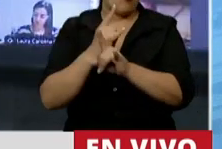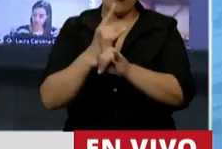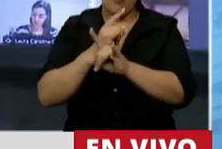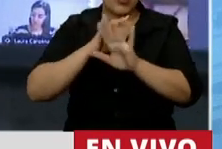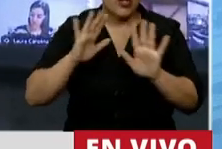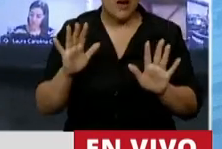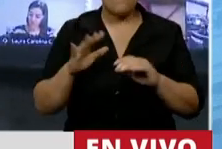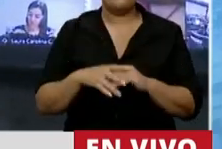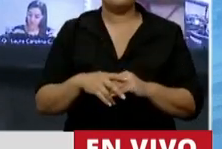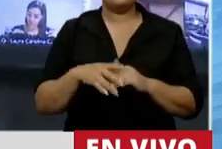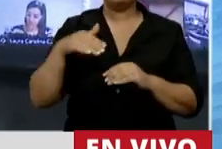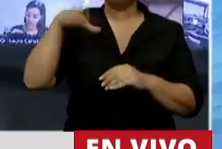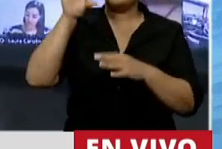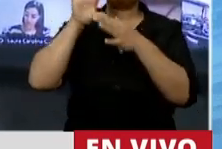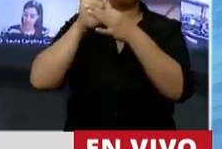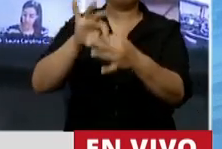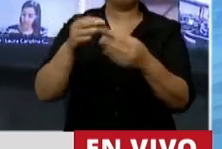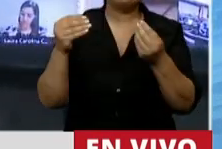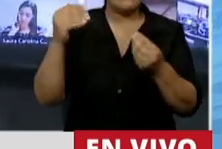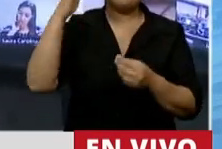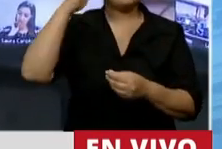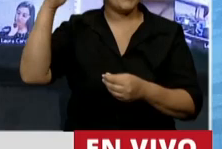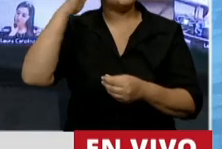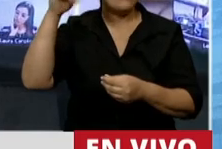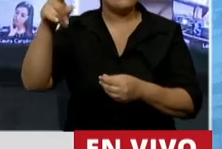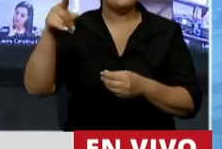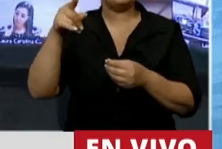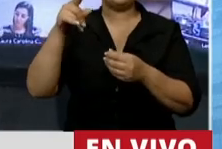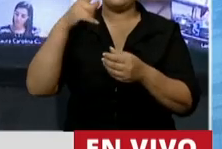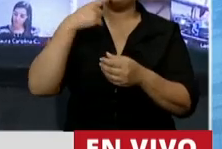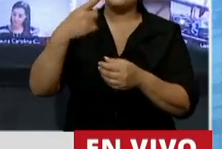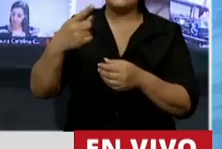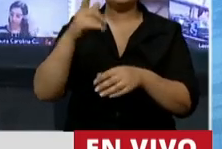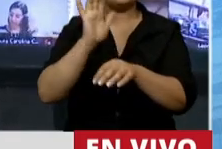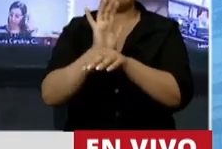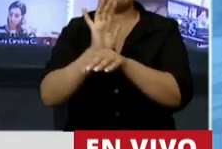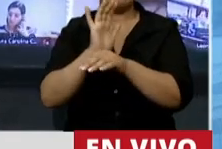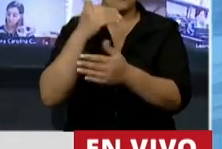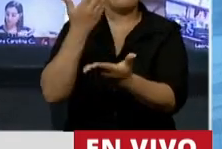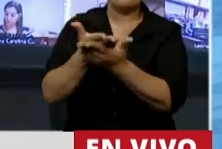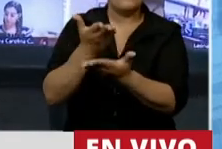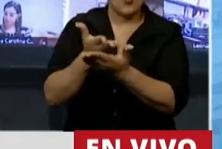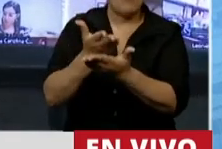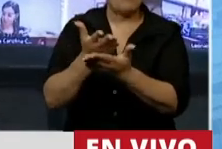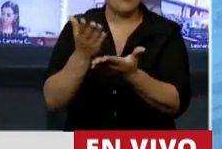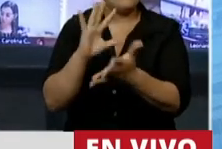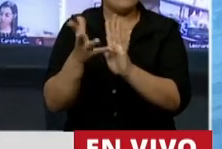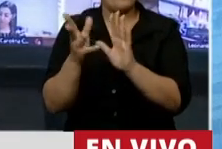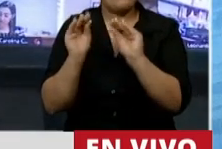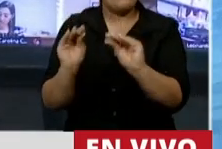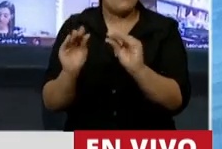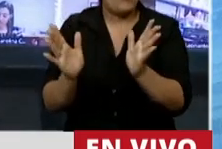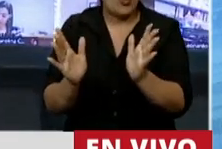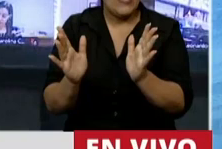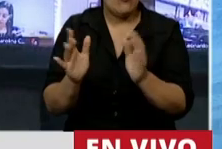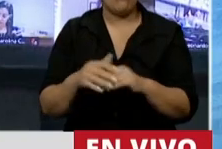viene vinculada a una filosofía que comienza planteando de manera desprolija uno